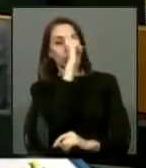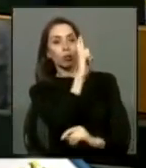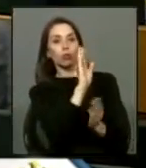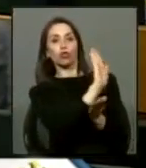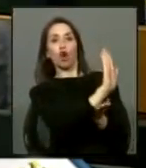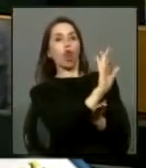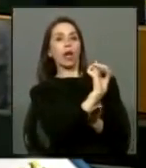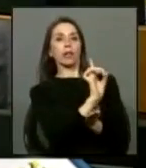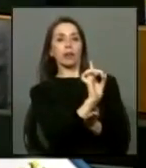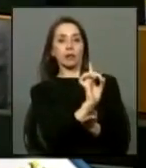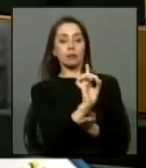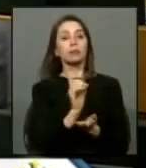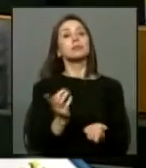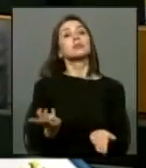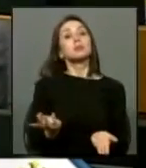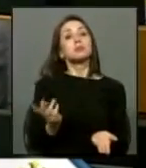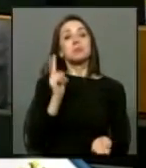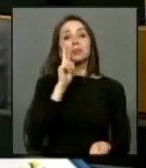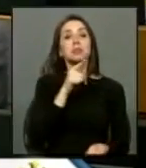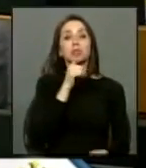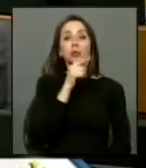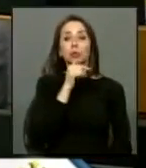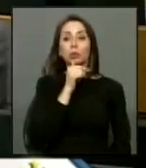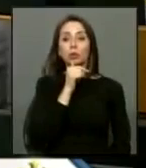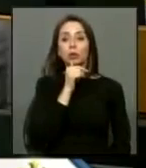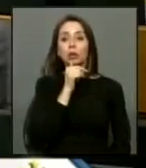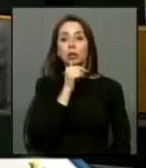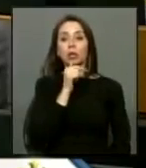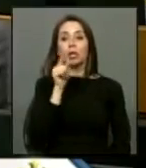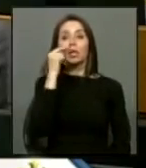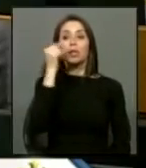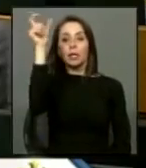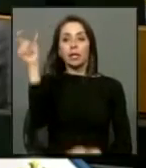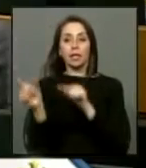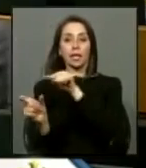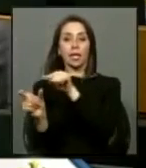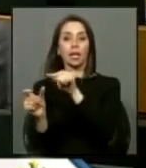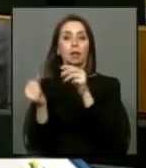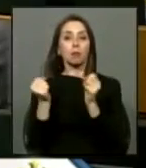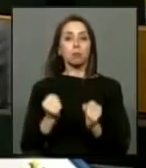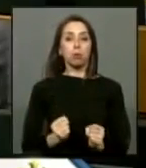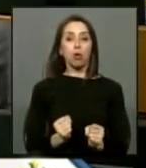y sin duda él podría hacerse